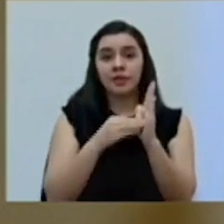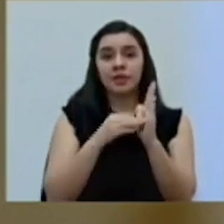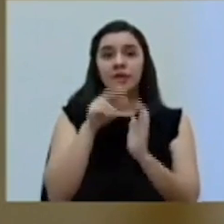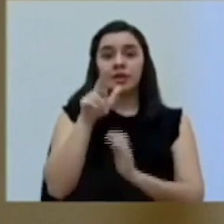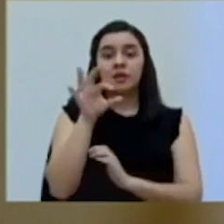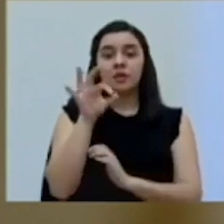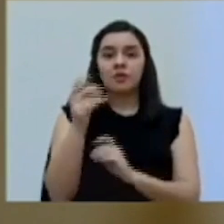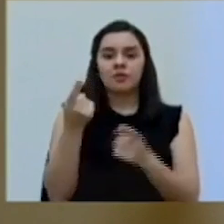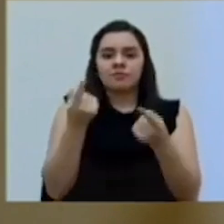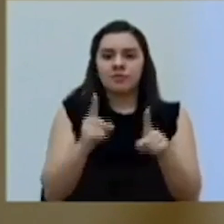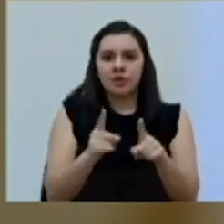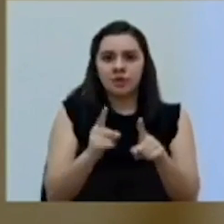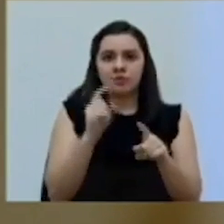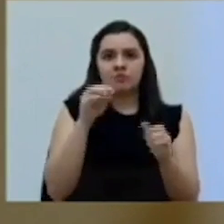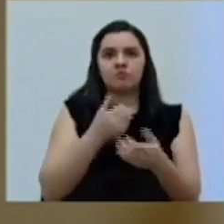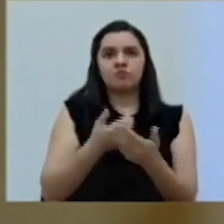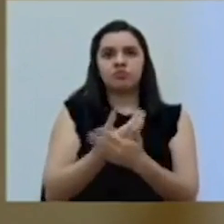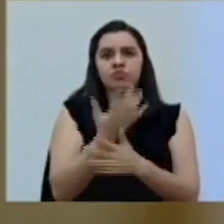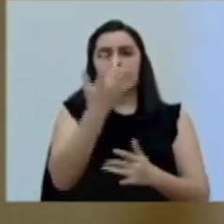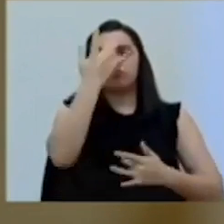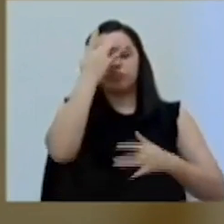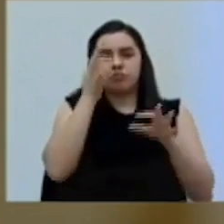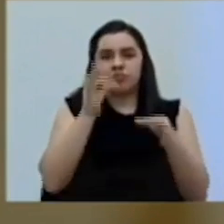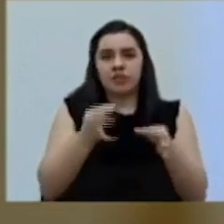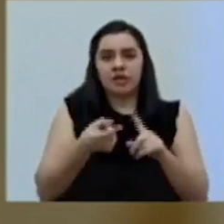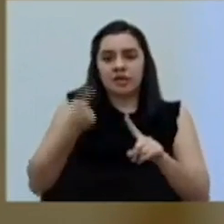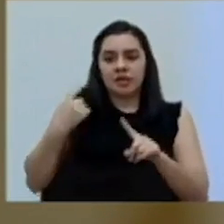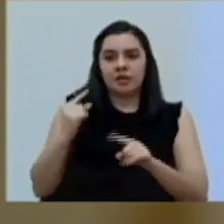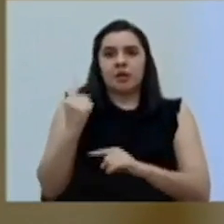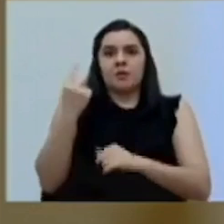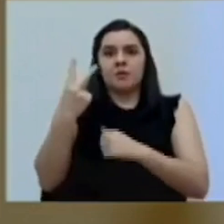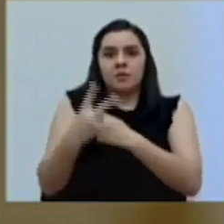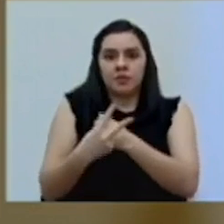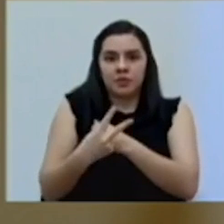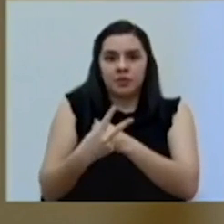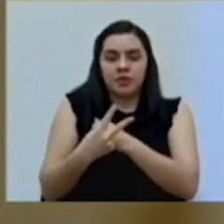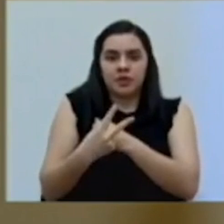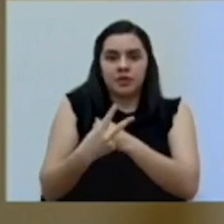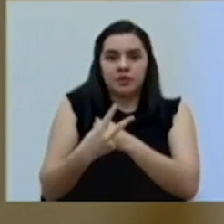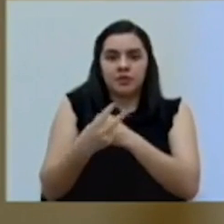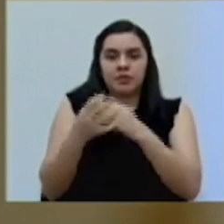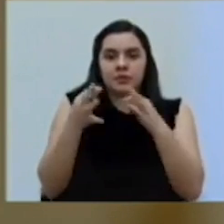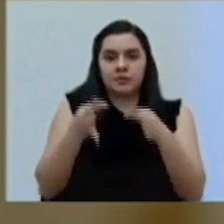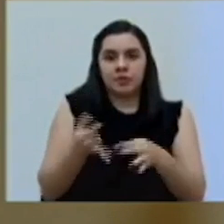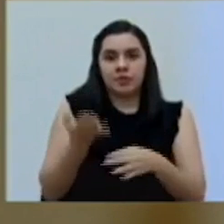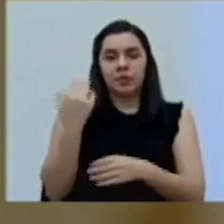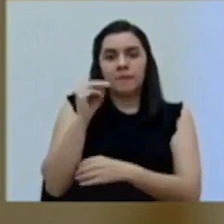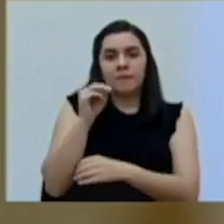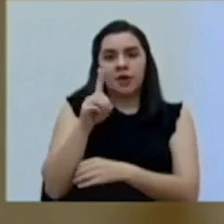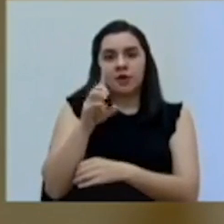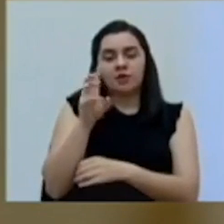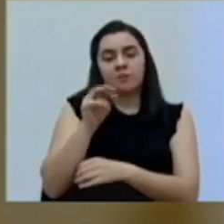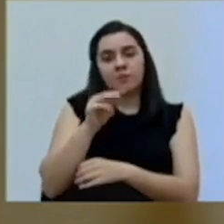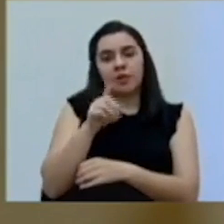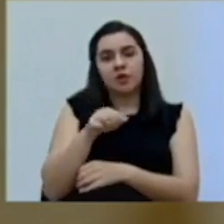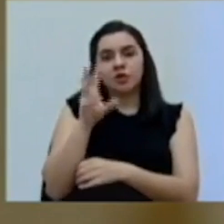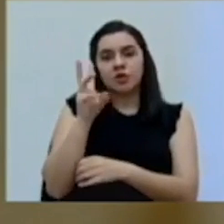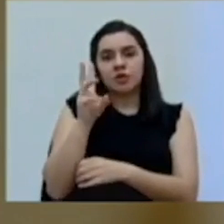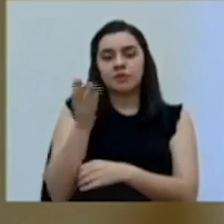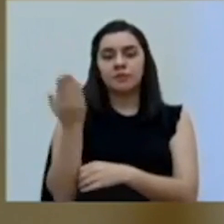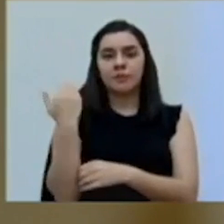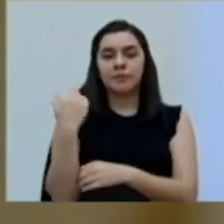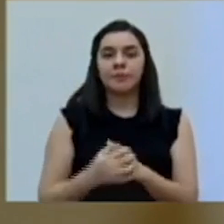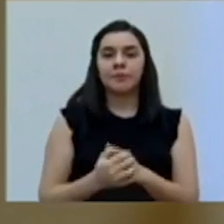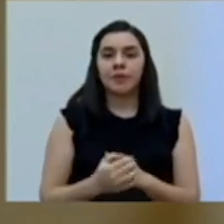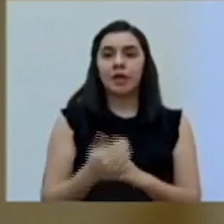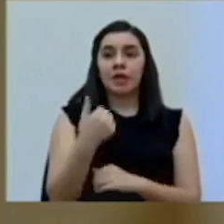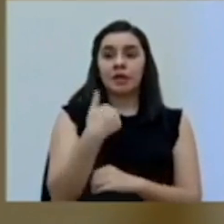confirmados por COVID-19 desde que se reportó el primer caso el 6 de marzo pasado. Tenemos